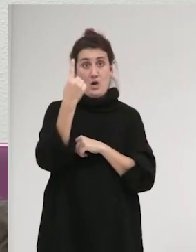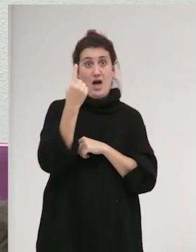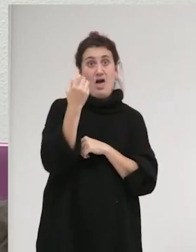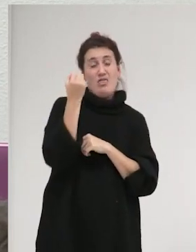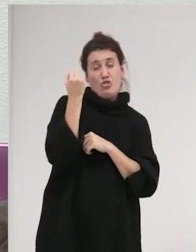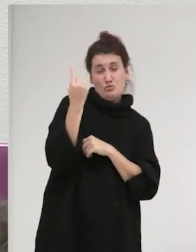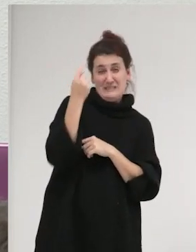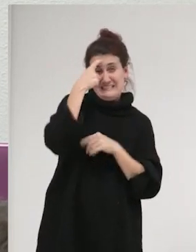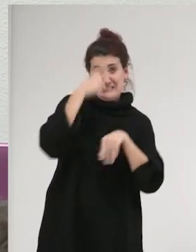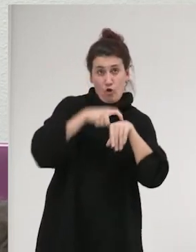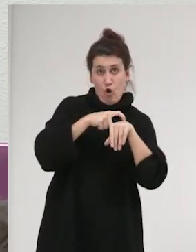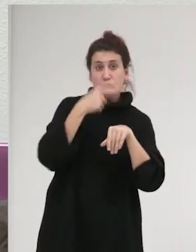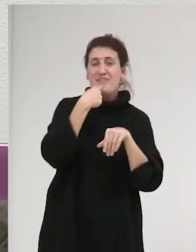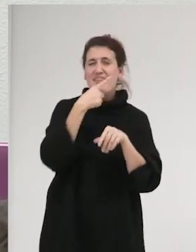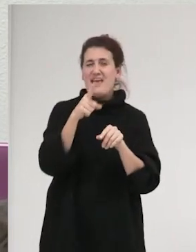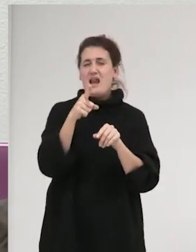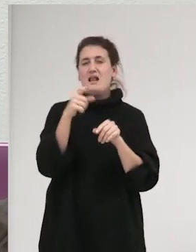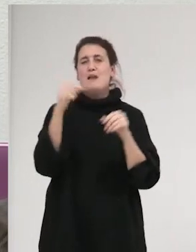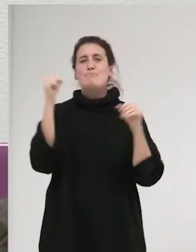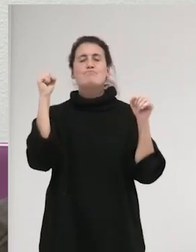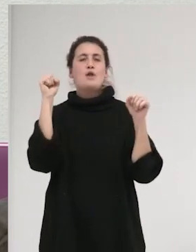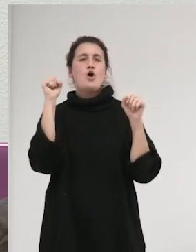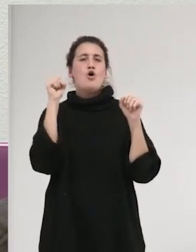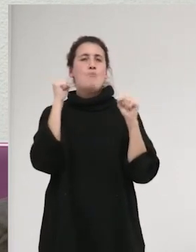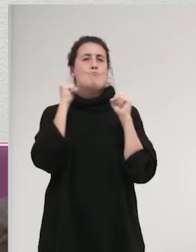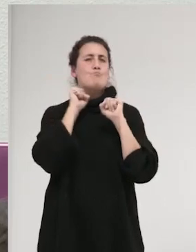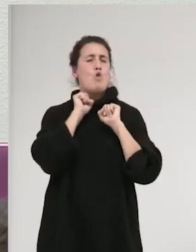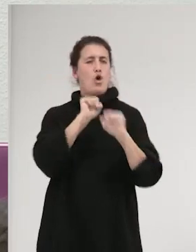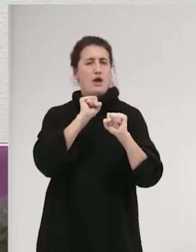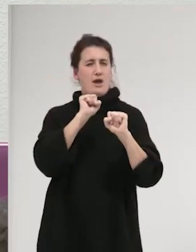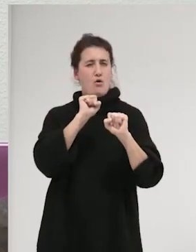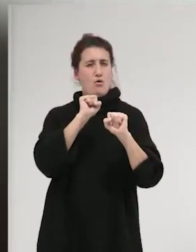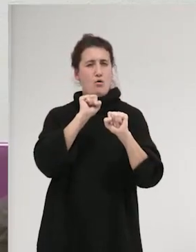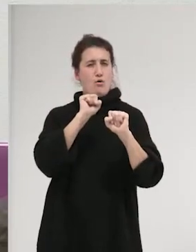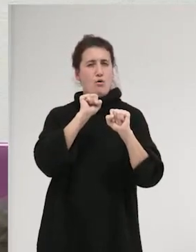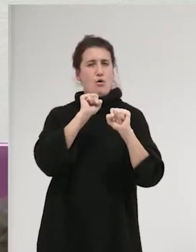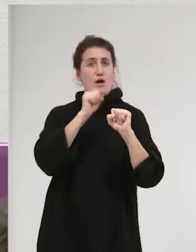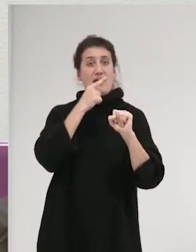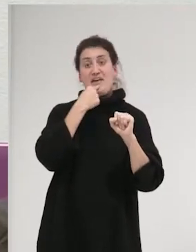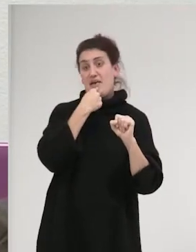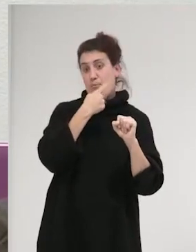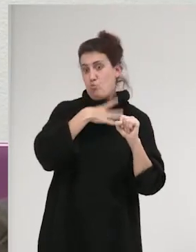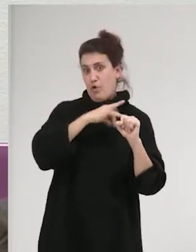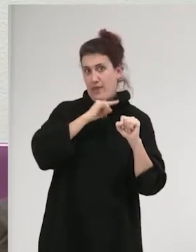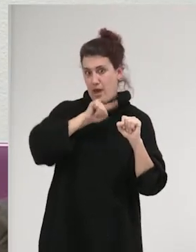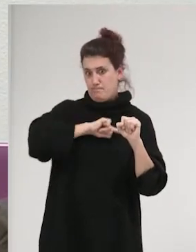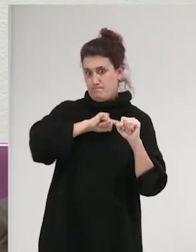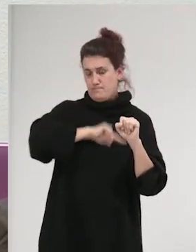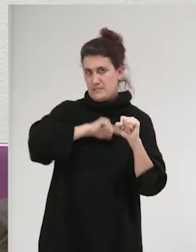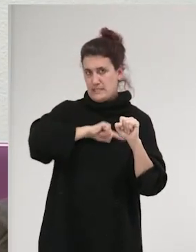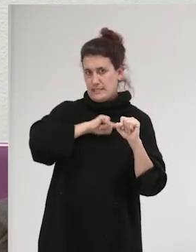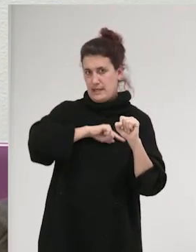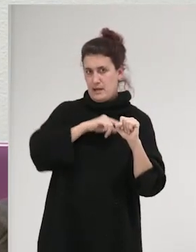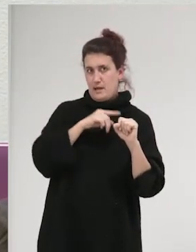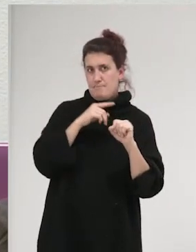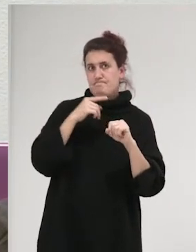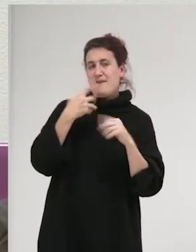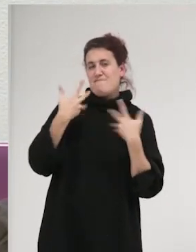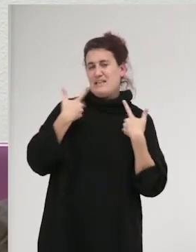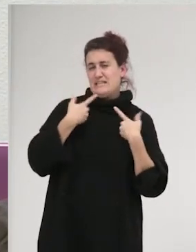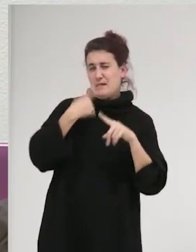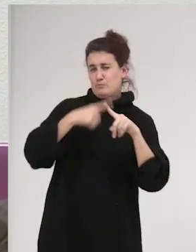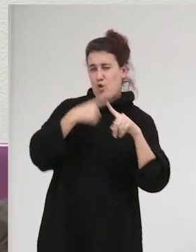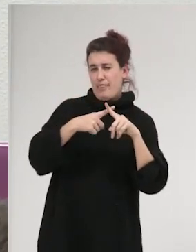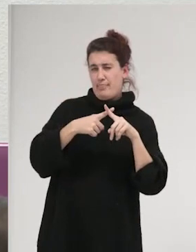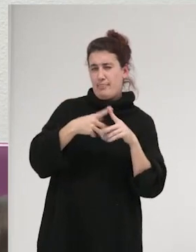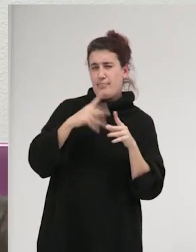cual se hablaba del bloqueo que podían tener las víctimas de violencia sexual y como muchas veces, no sé si os